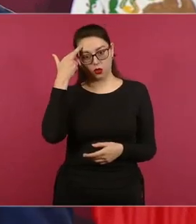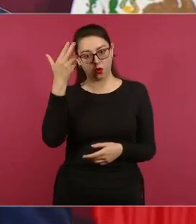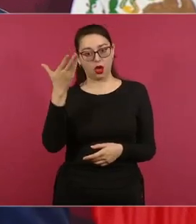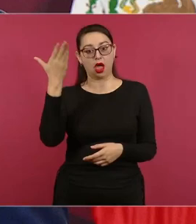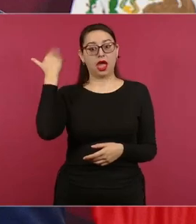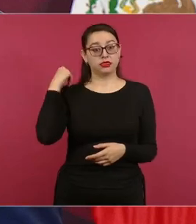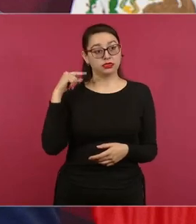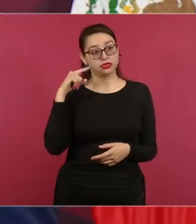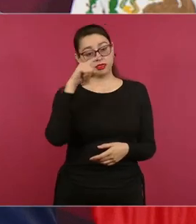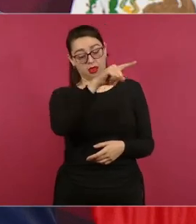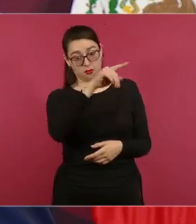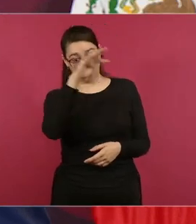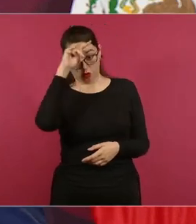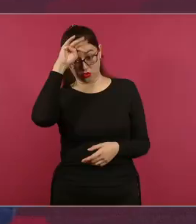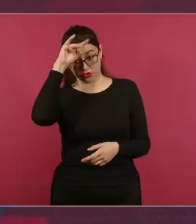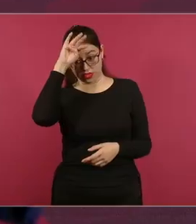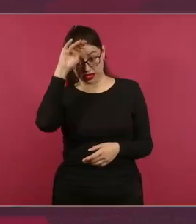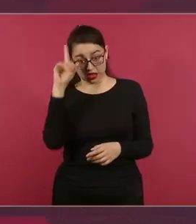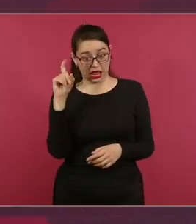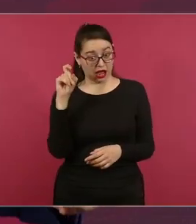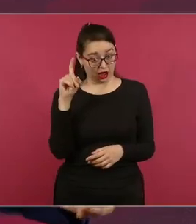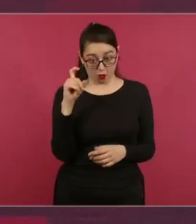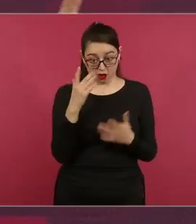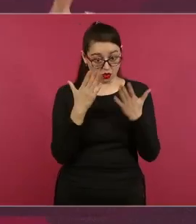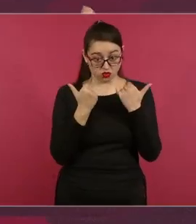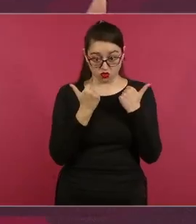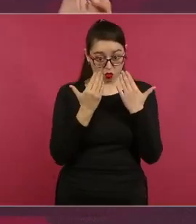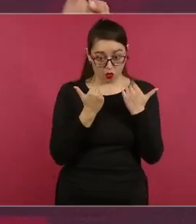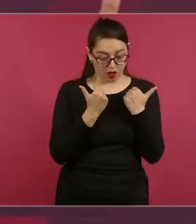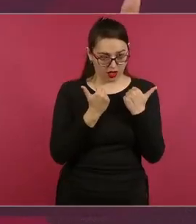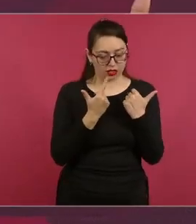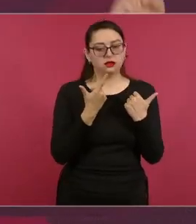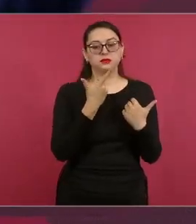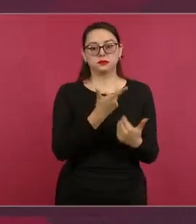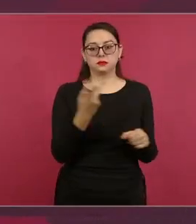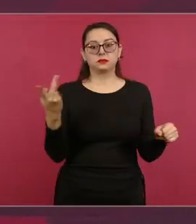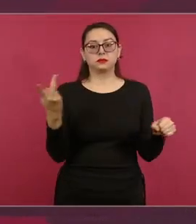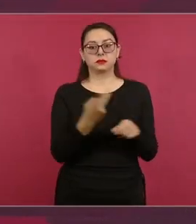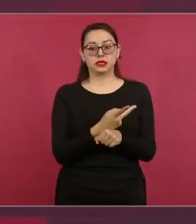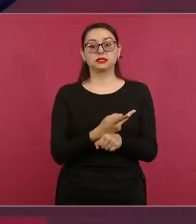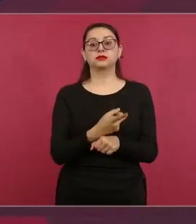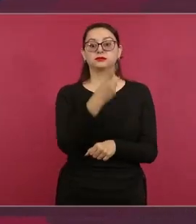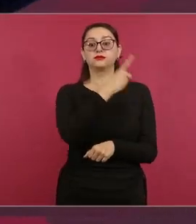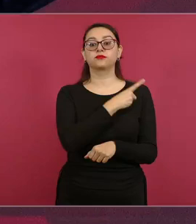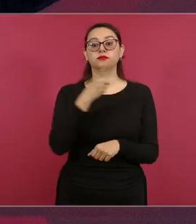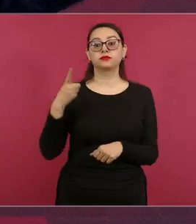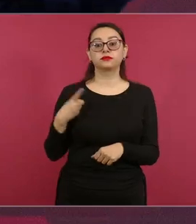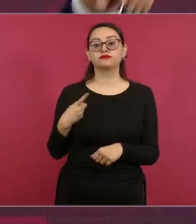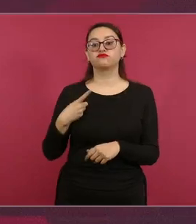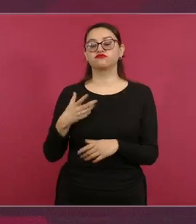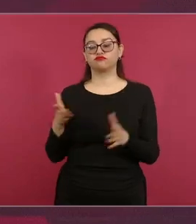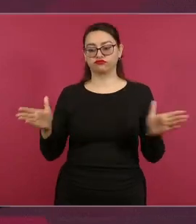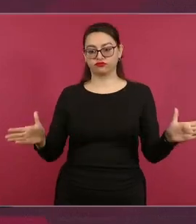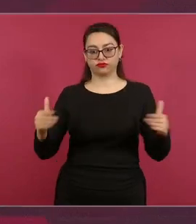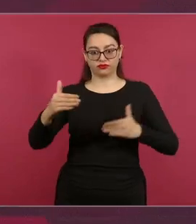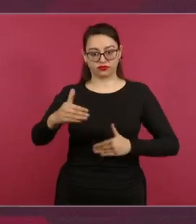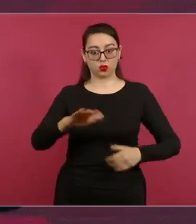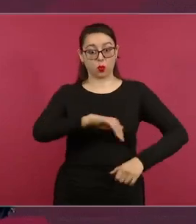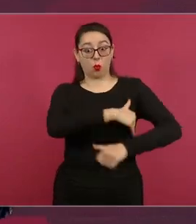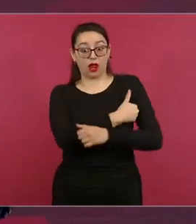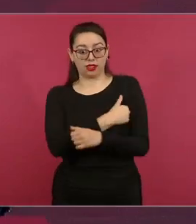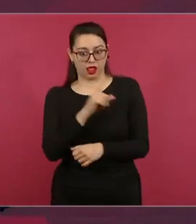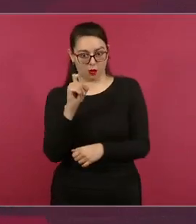echó a andar un plan de cisternas, llevar cisternas y con pipas cargarlas y ponerlas